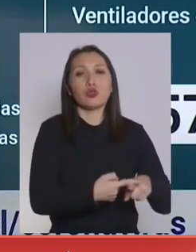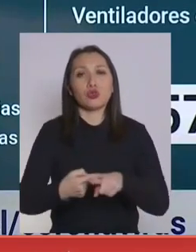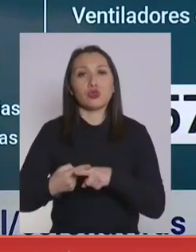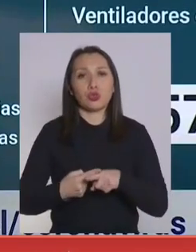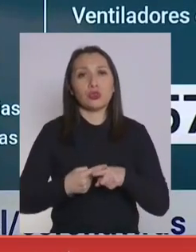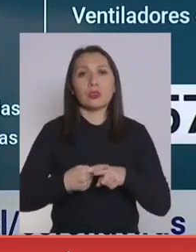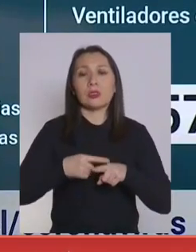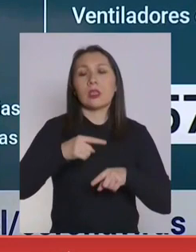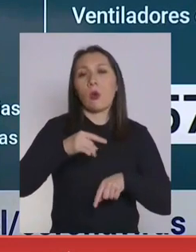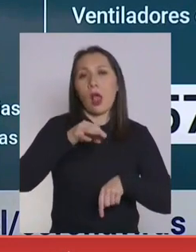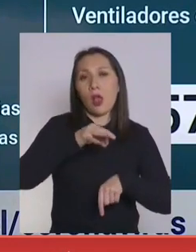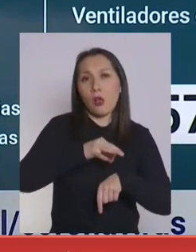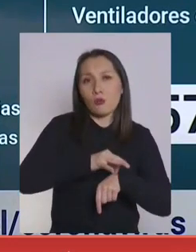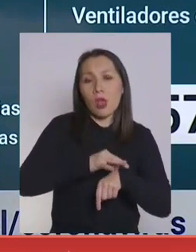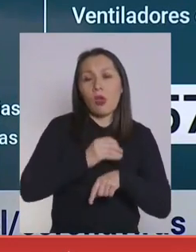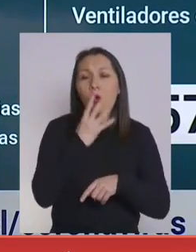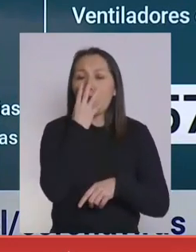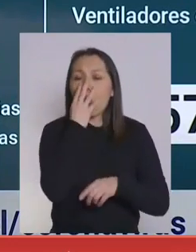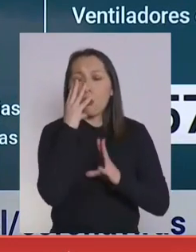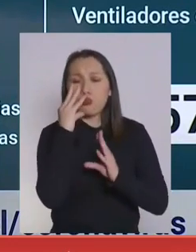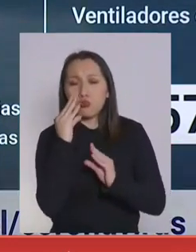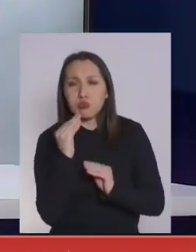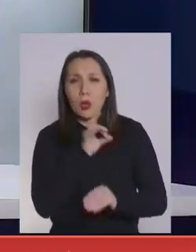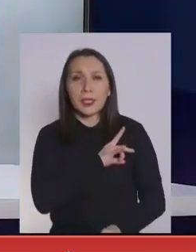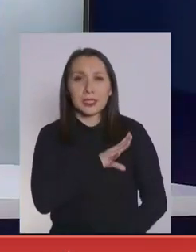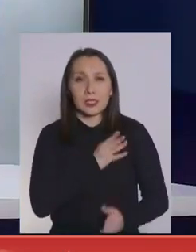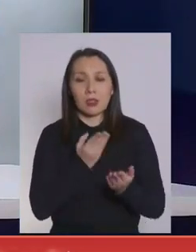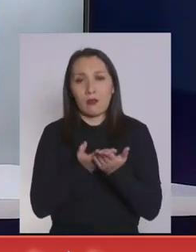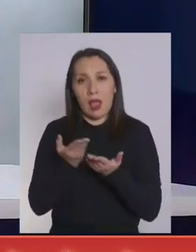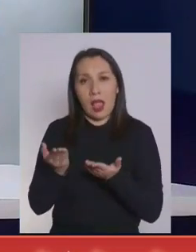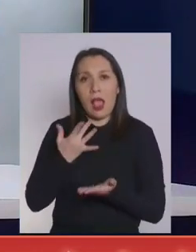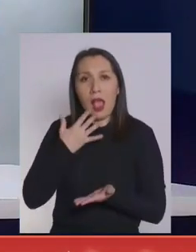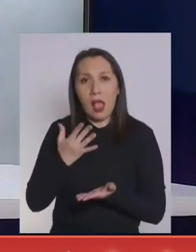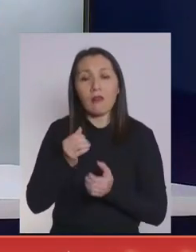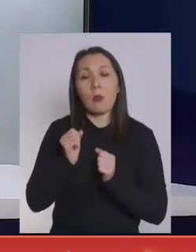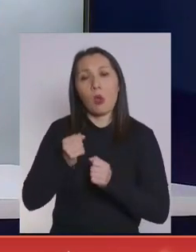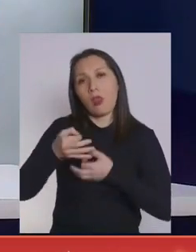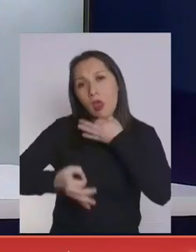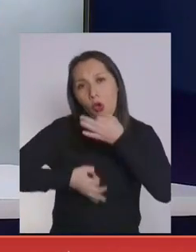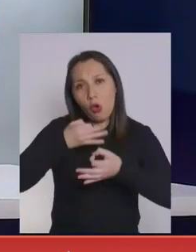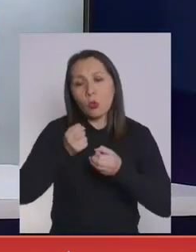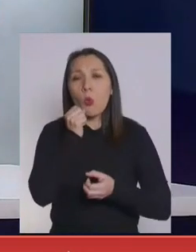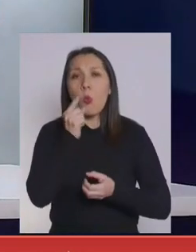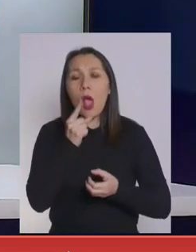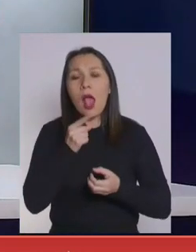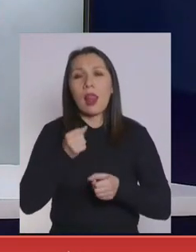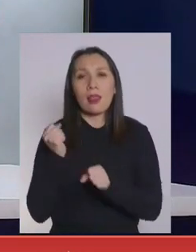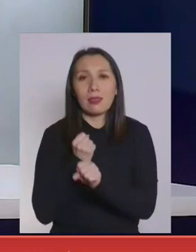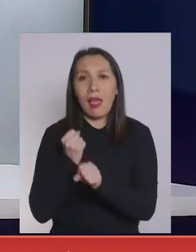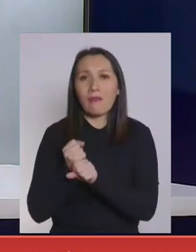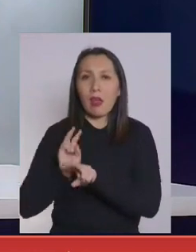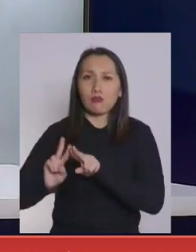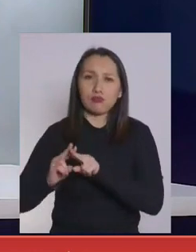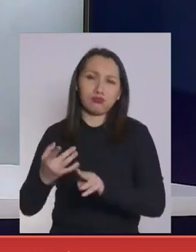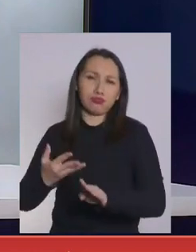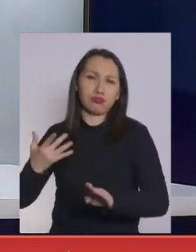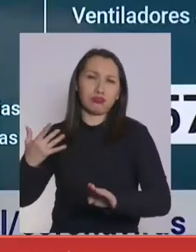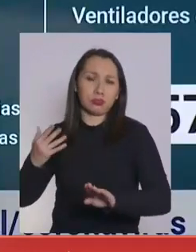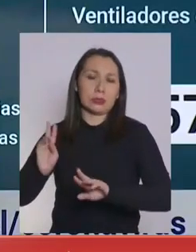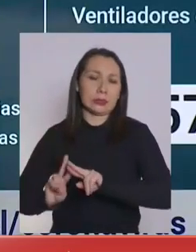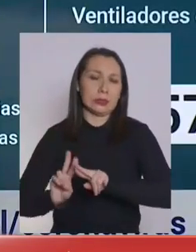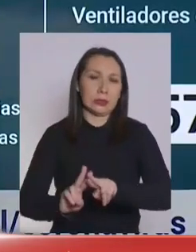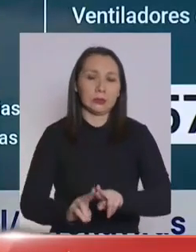Anestesología de Chile, a quien le cedo la palabra para que nos relate cuál ha sido el trabajo que han realizado.